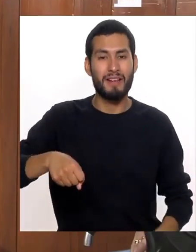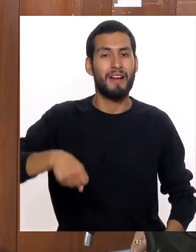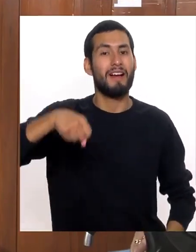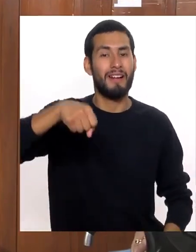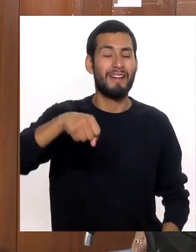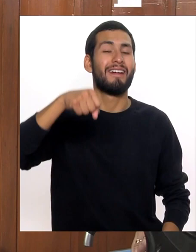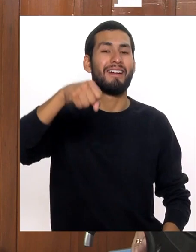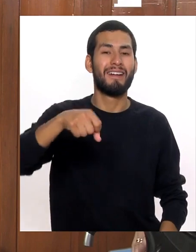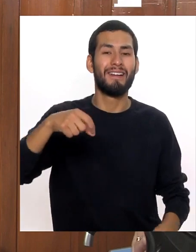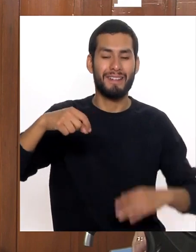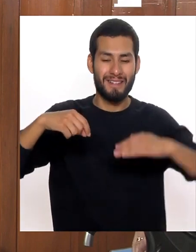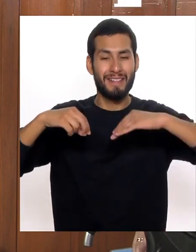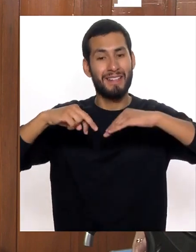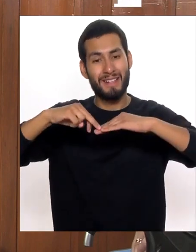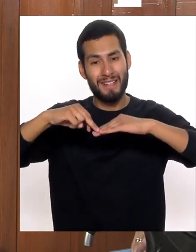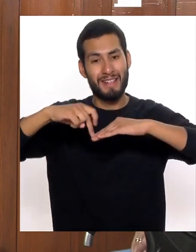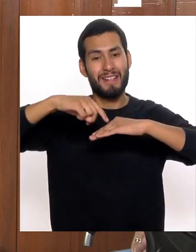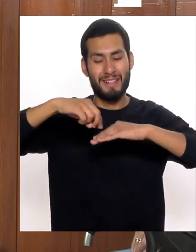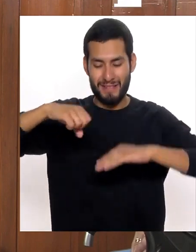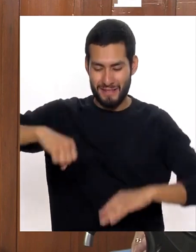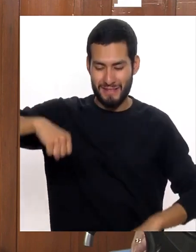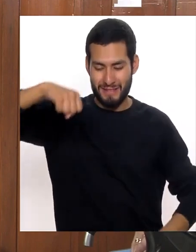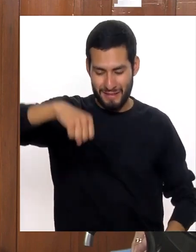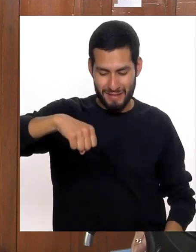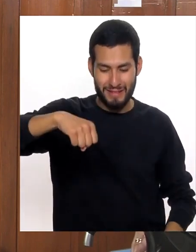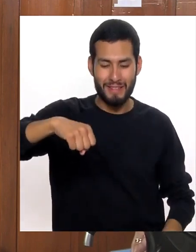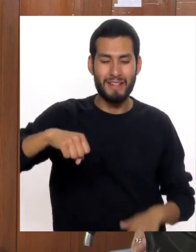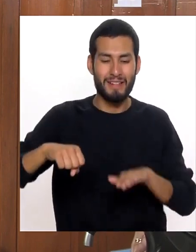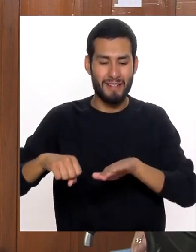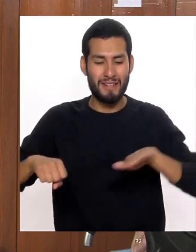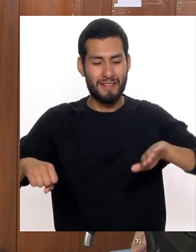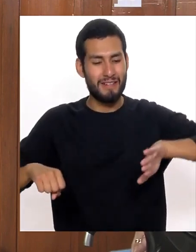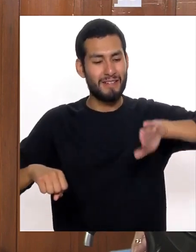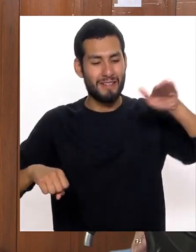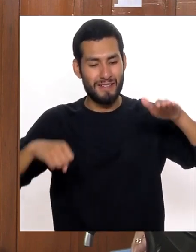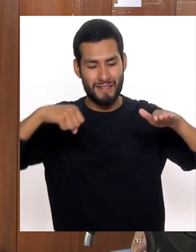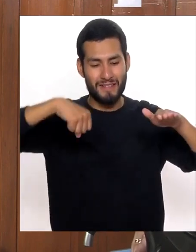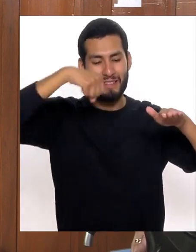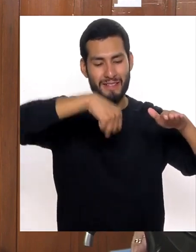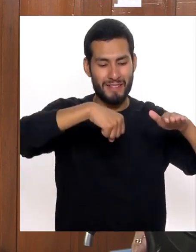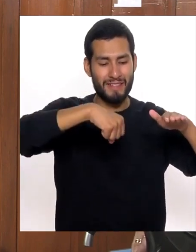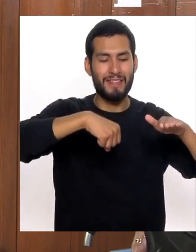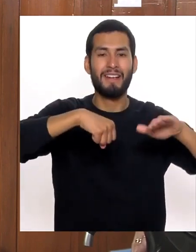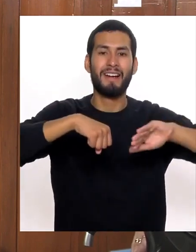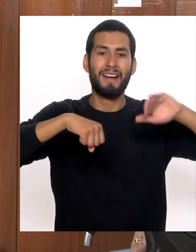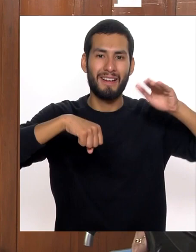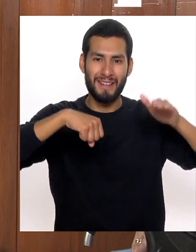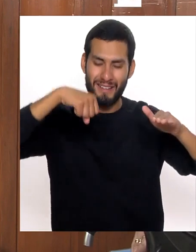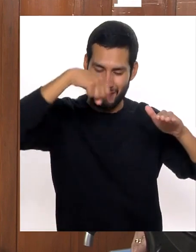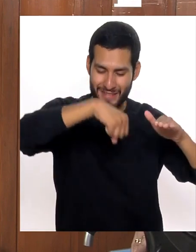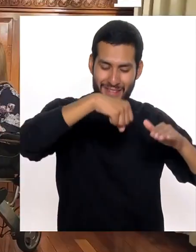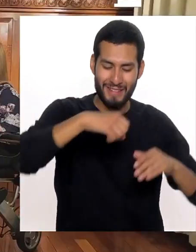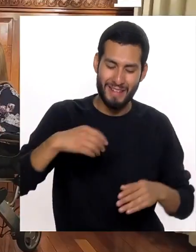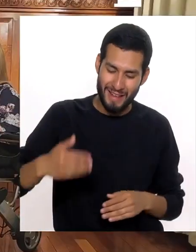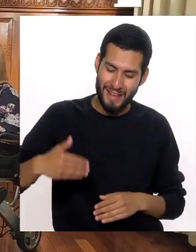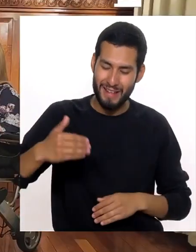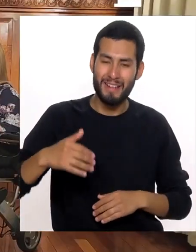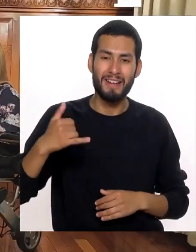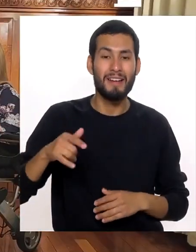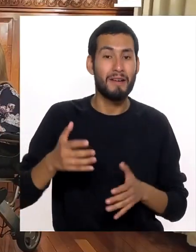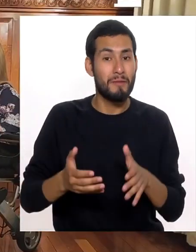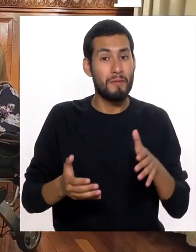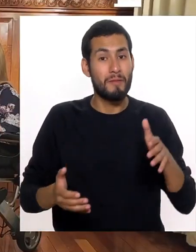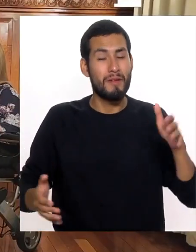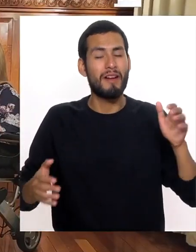ahí lo comenzamos a cargar Porque avanzamos una grada Poníamos la canasta Y así